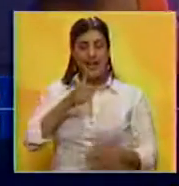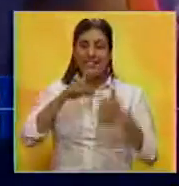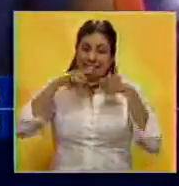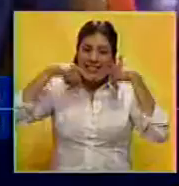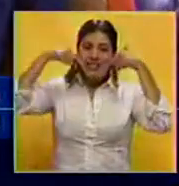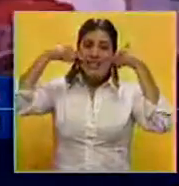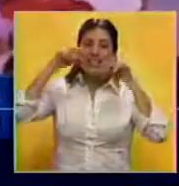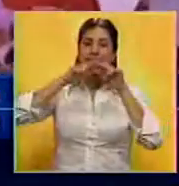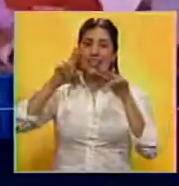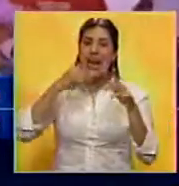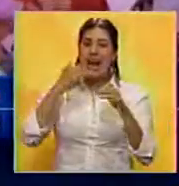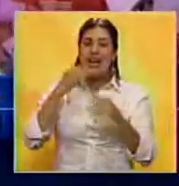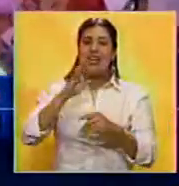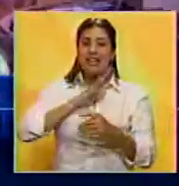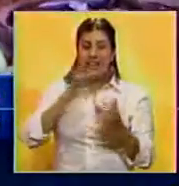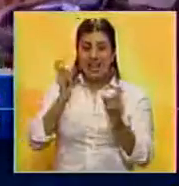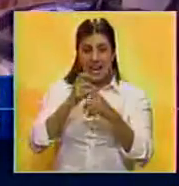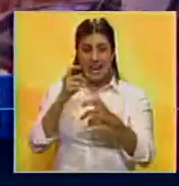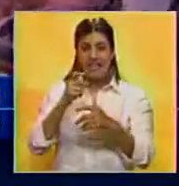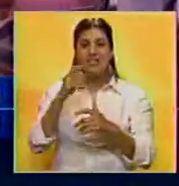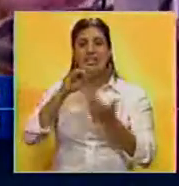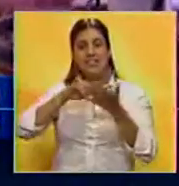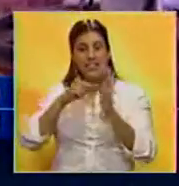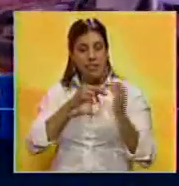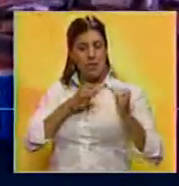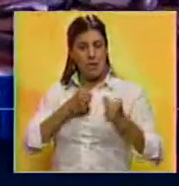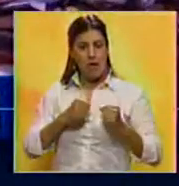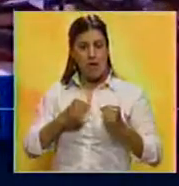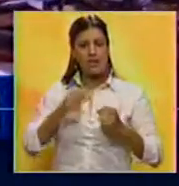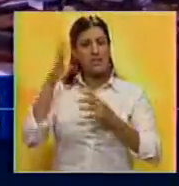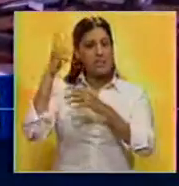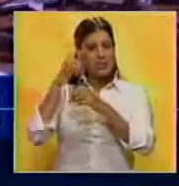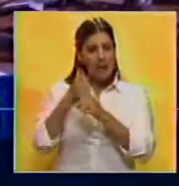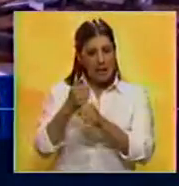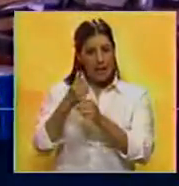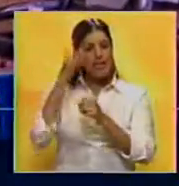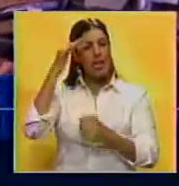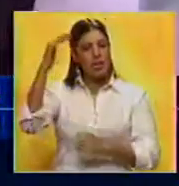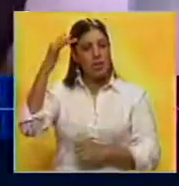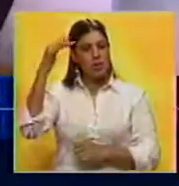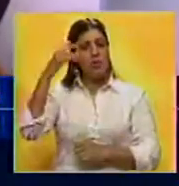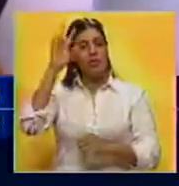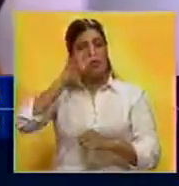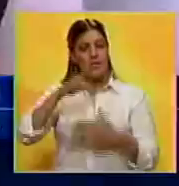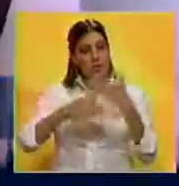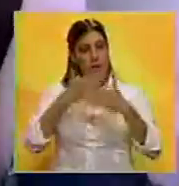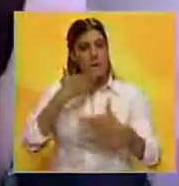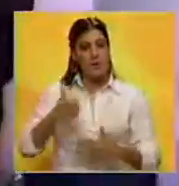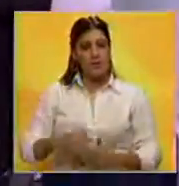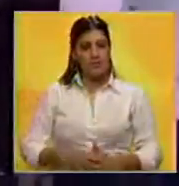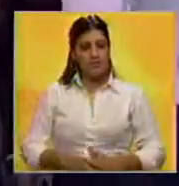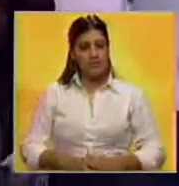sonrisa de estos pacientes oncológicos representa fortaleza, esperanza e ilusiones para Venezuela.